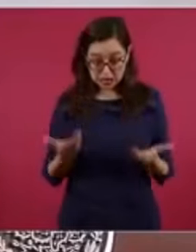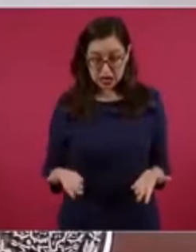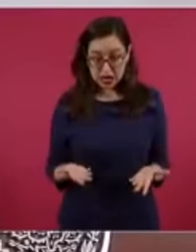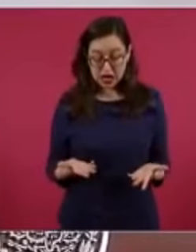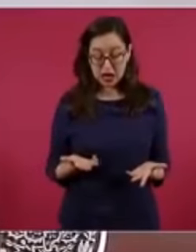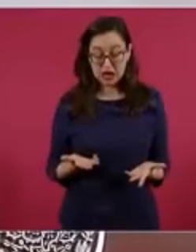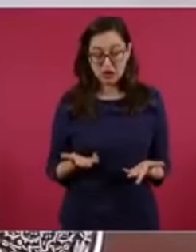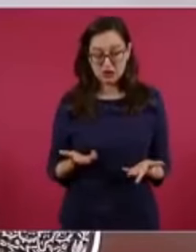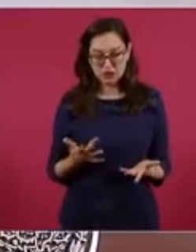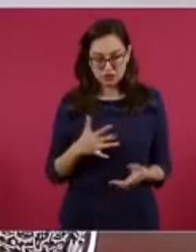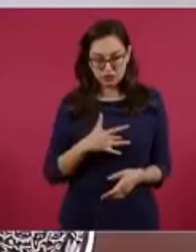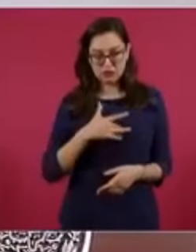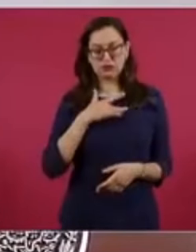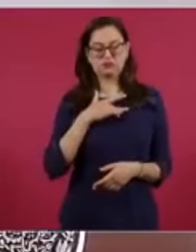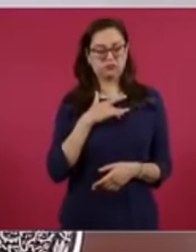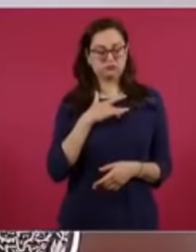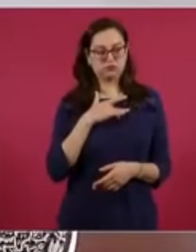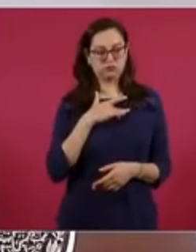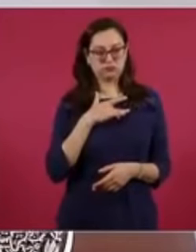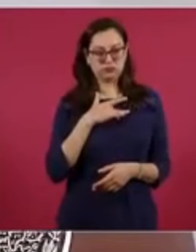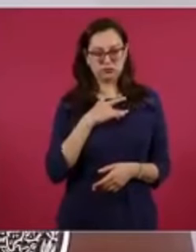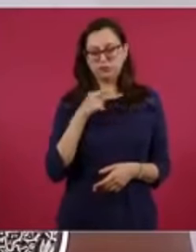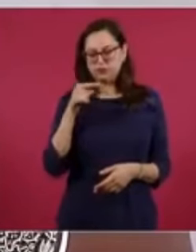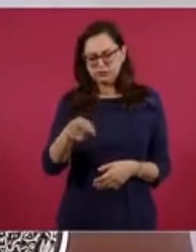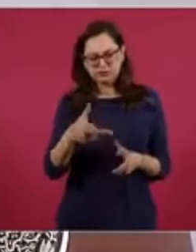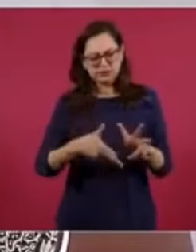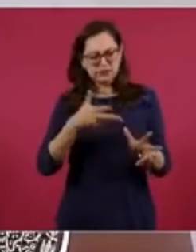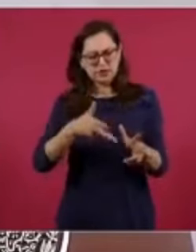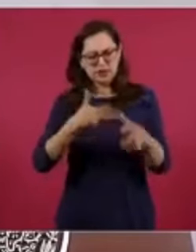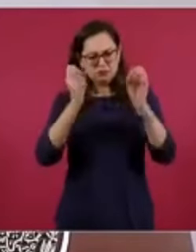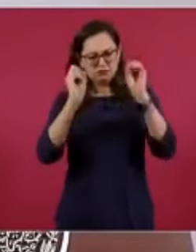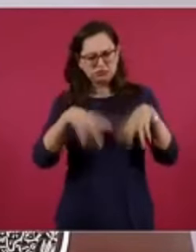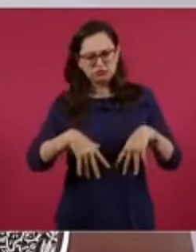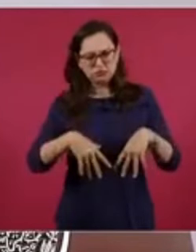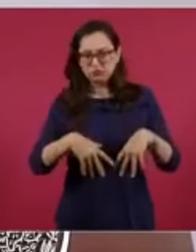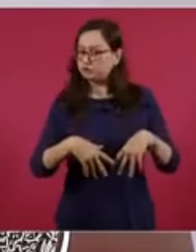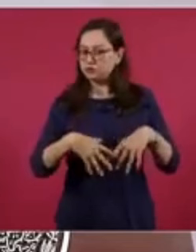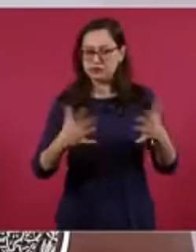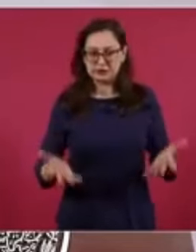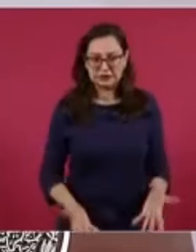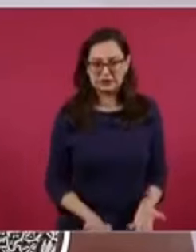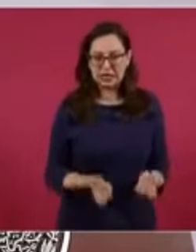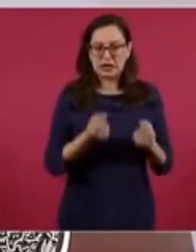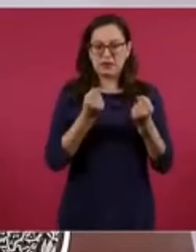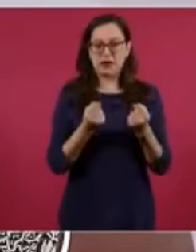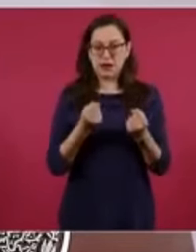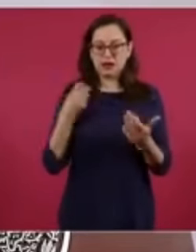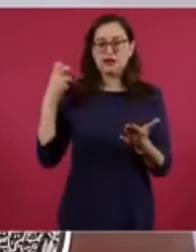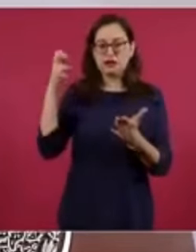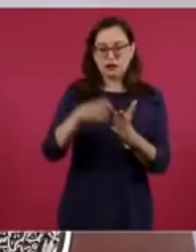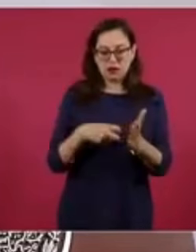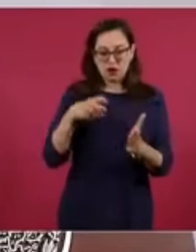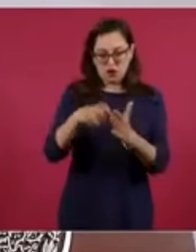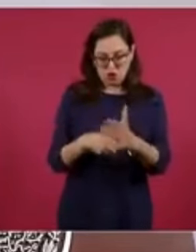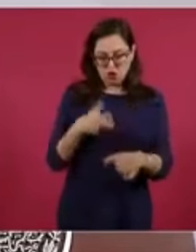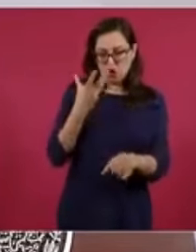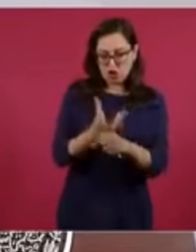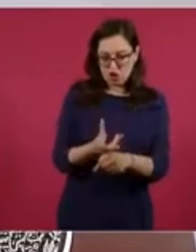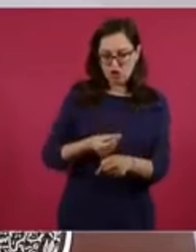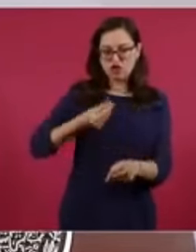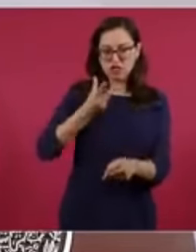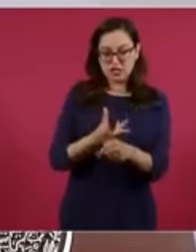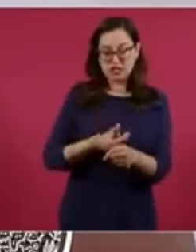estamos habilitando este paso porque